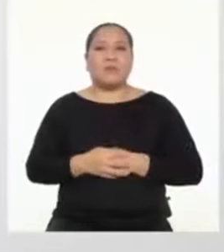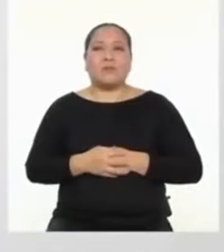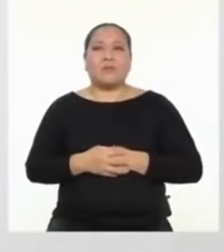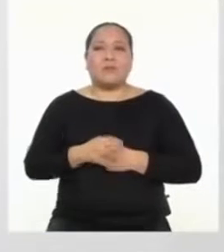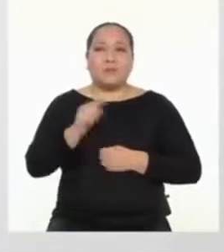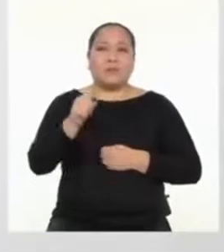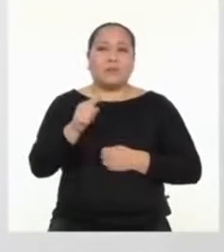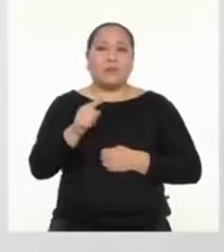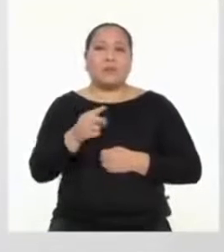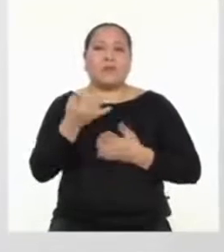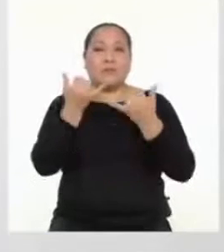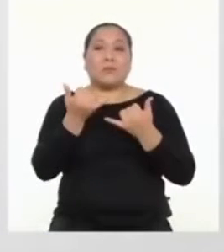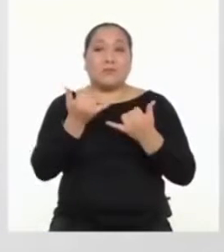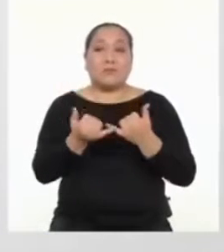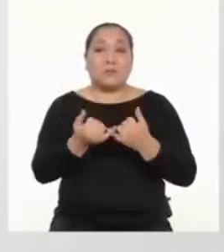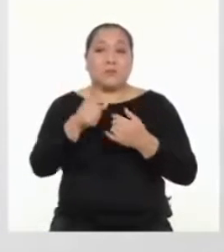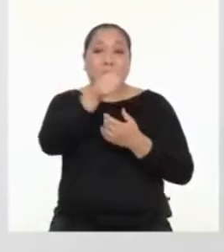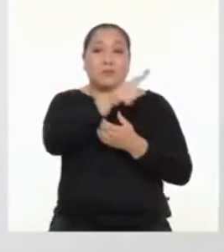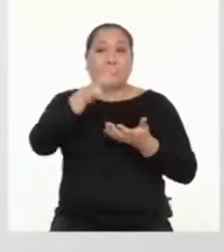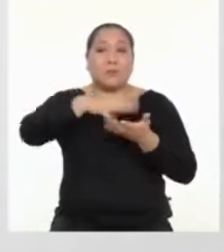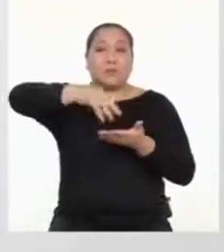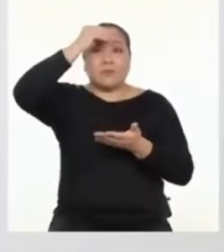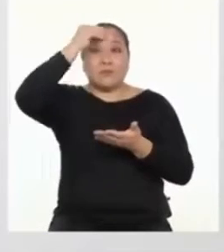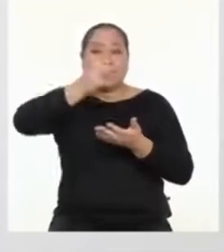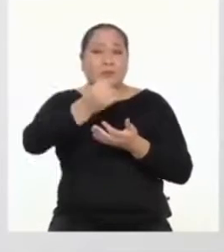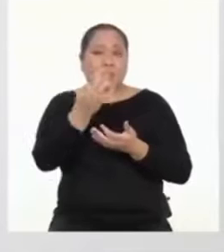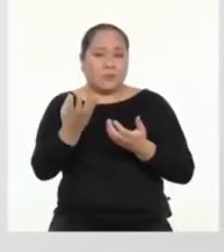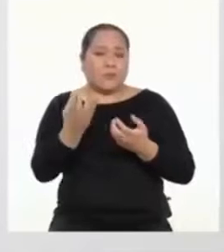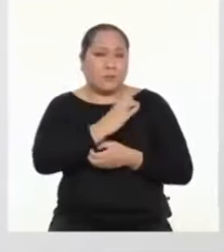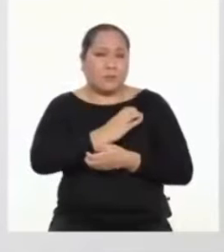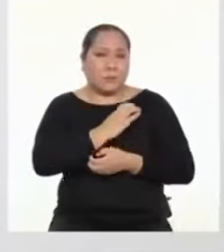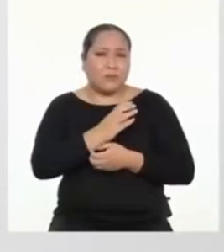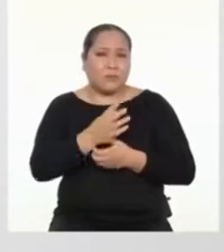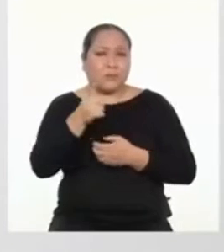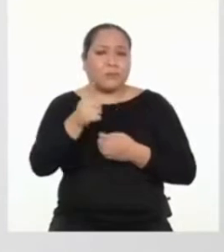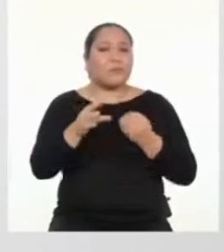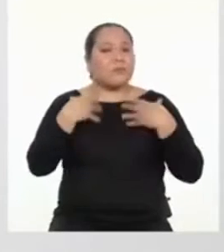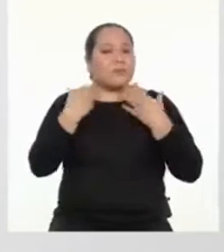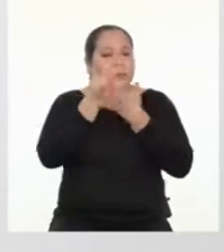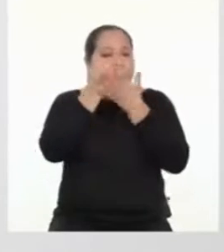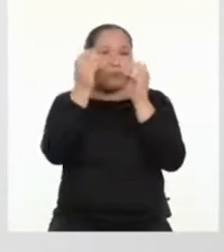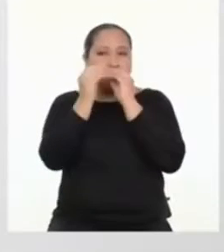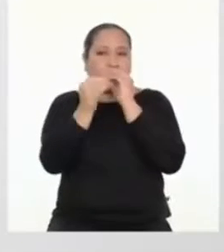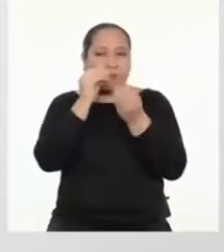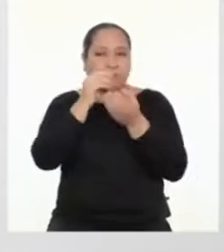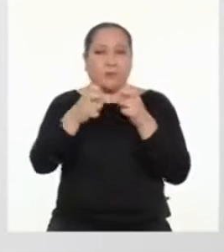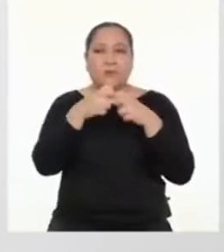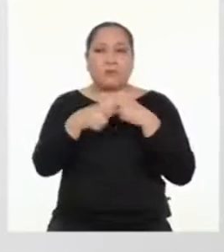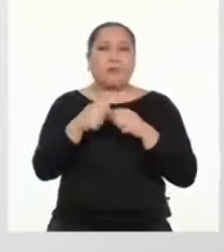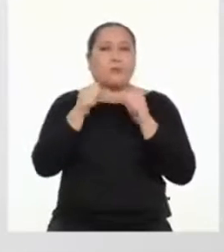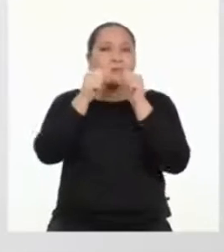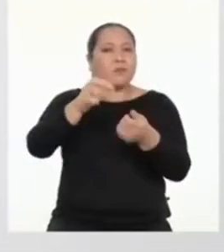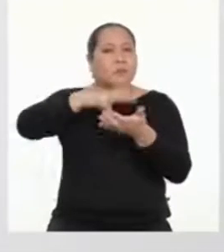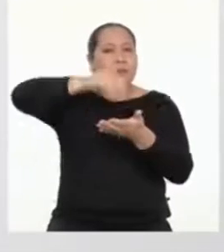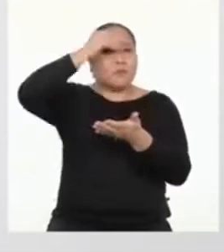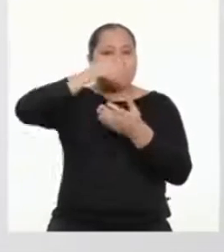situación nos plantea. Hoy han aprendido algunas conductas que pueden seguir para resolver problemas, seguir aprendiendo